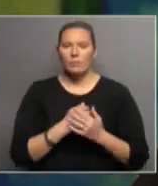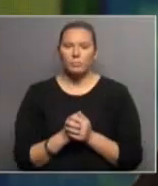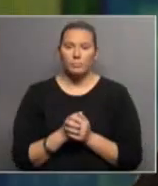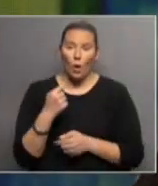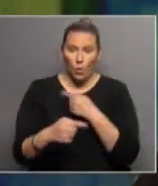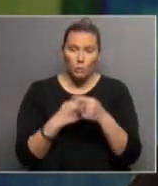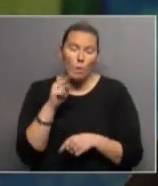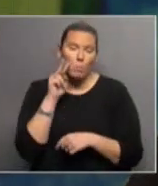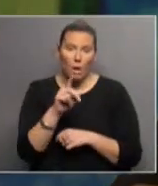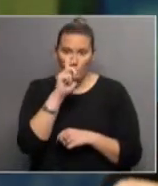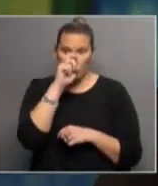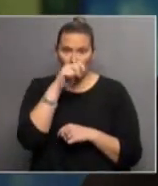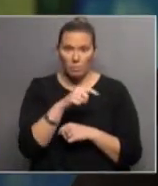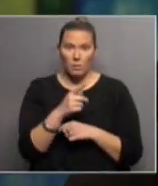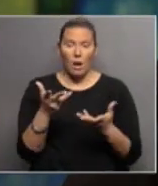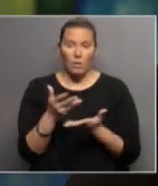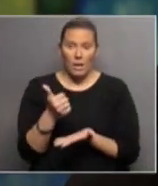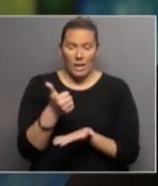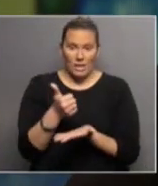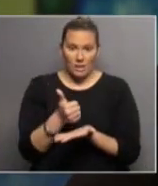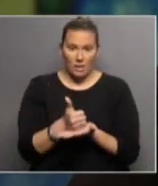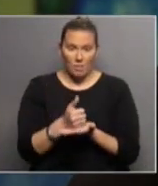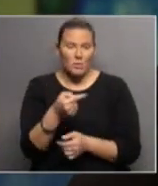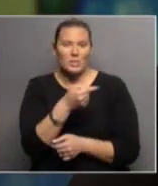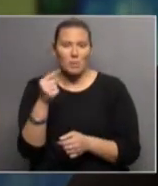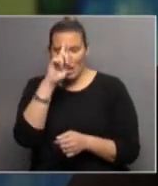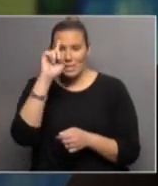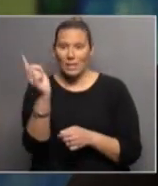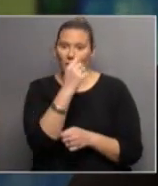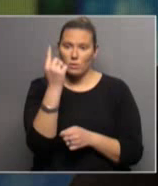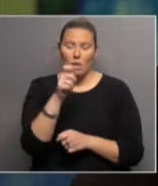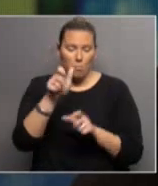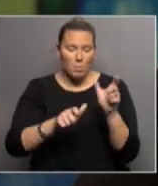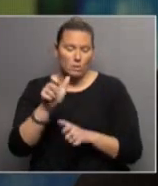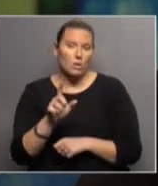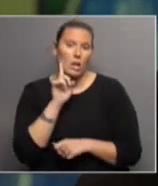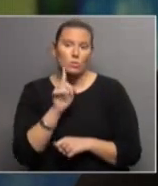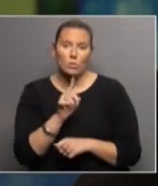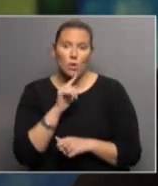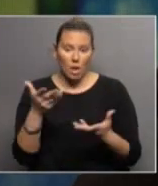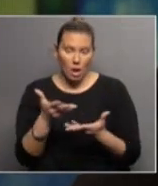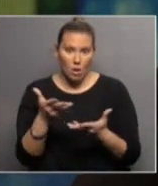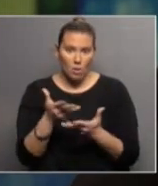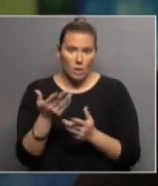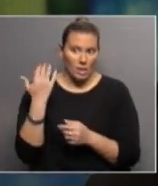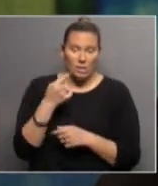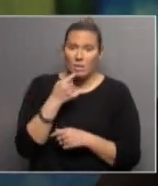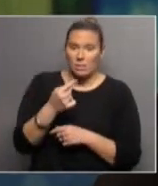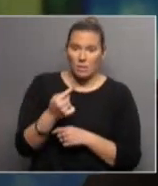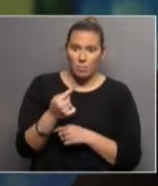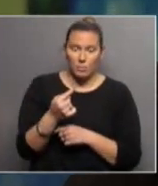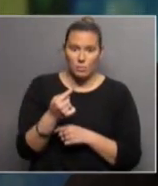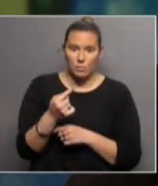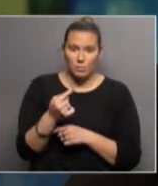Seguimos en Mirada Montevideo y estamos en la Semana Internacional de las Personas Sordas. Hoy justamente, como le decíamos al